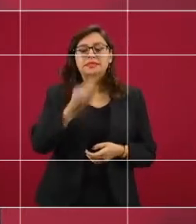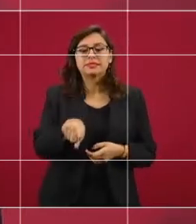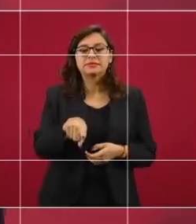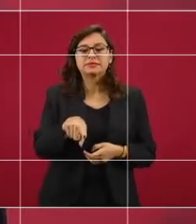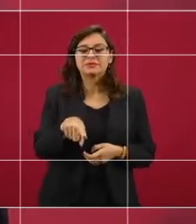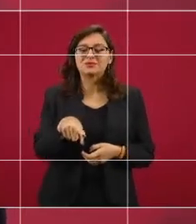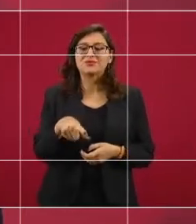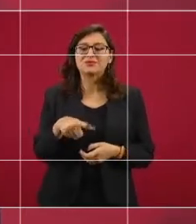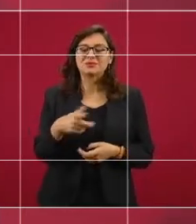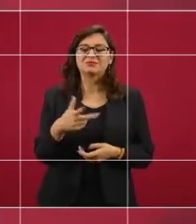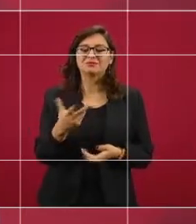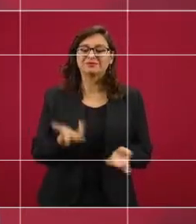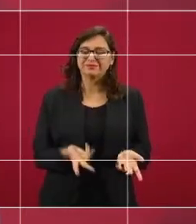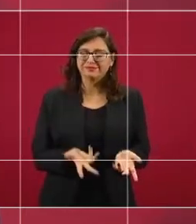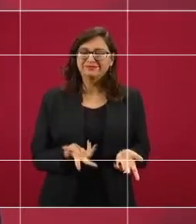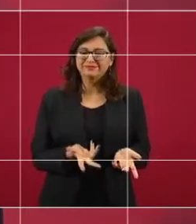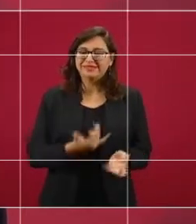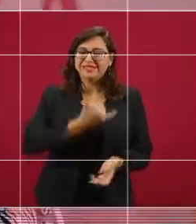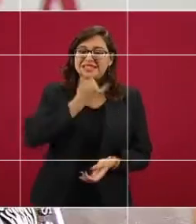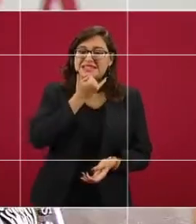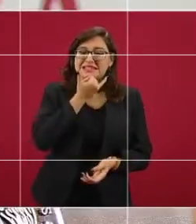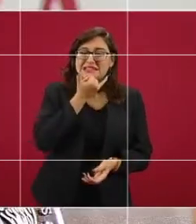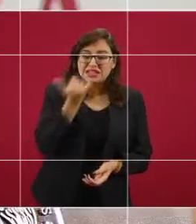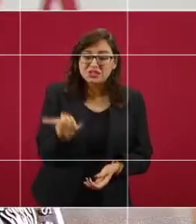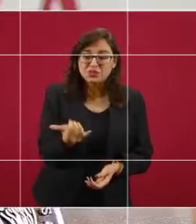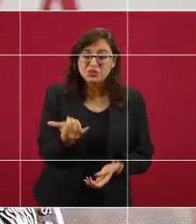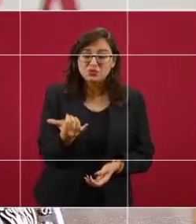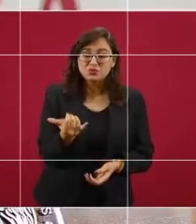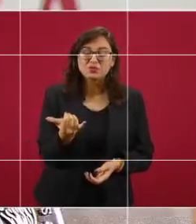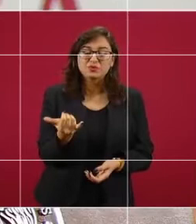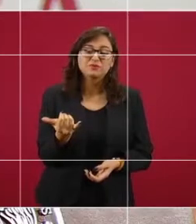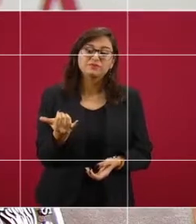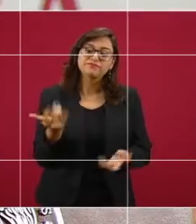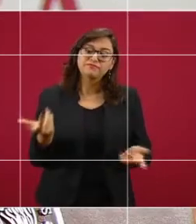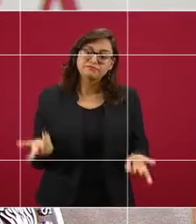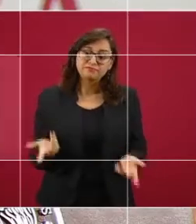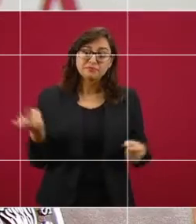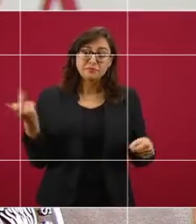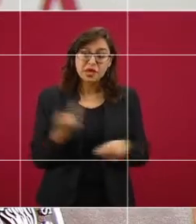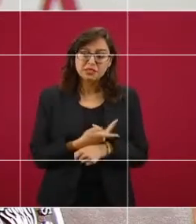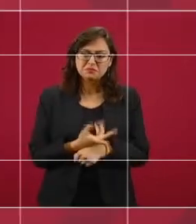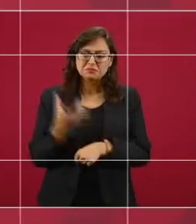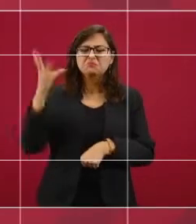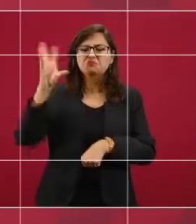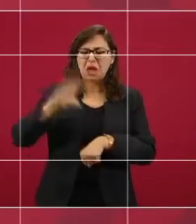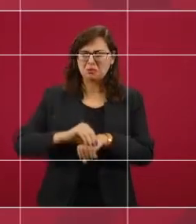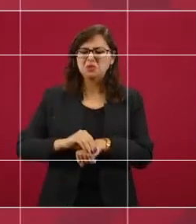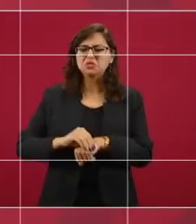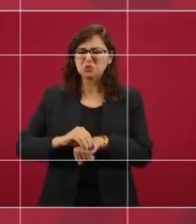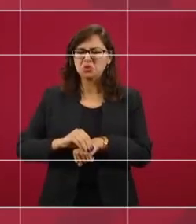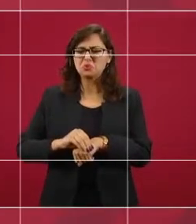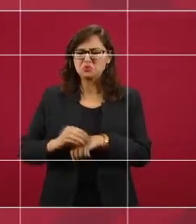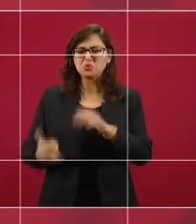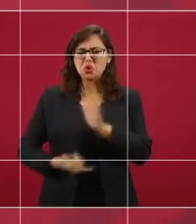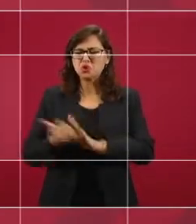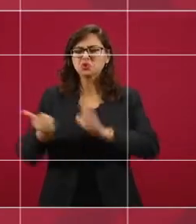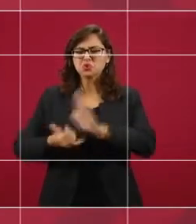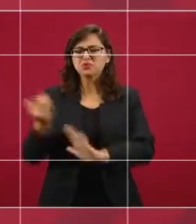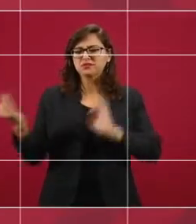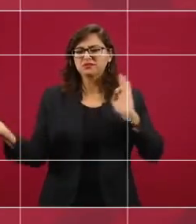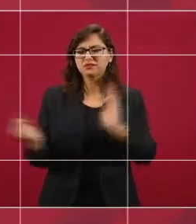más que eso, por la corrupción, de construir en lugares bajos.